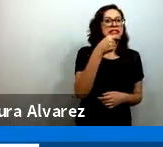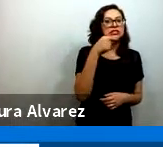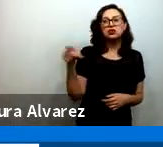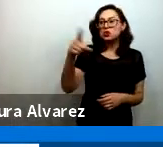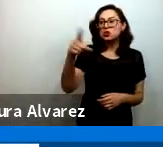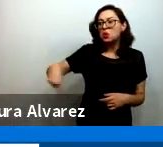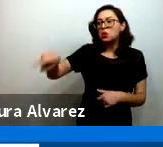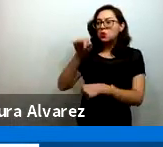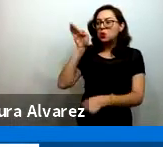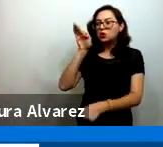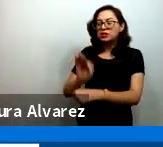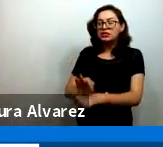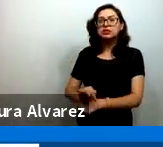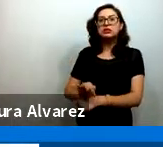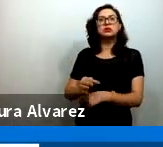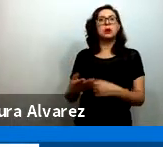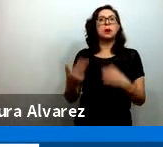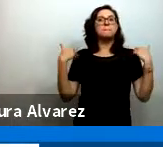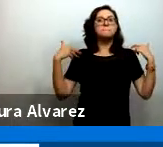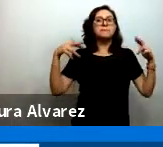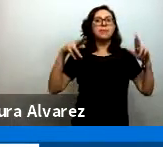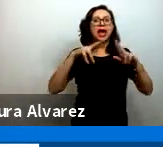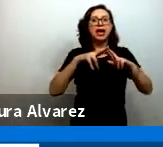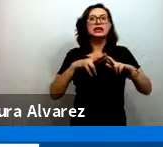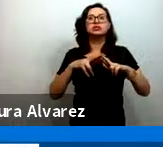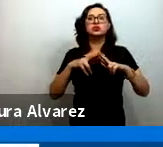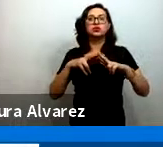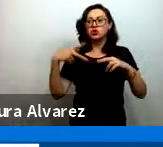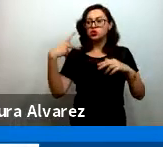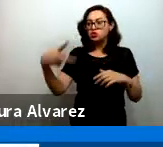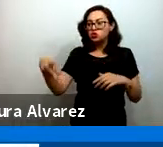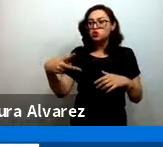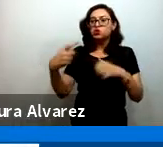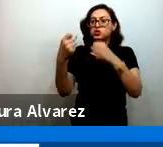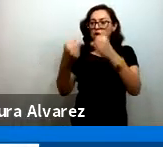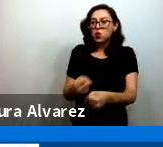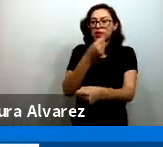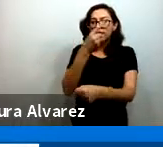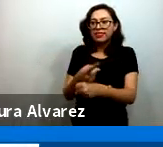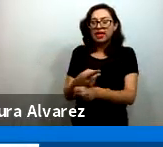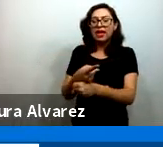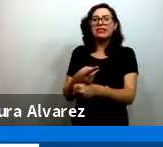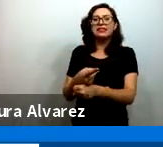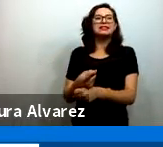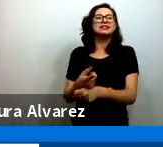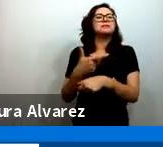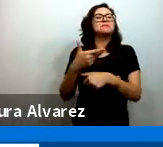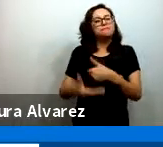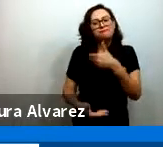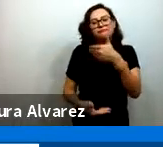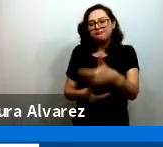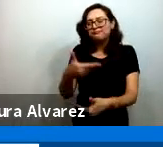de la comunidad de docentes, ha sido cada vez más